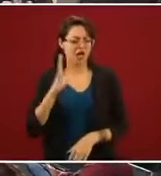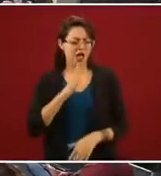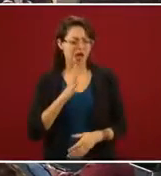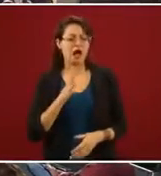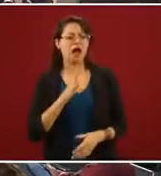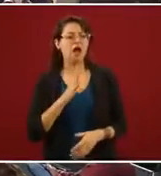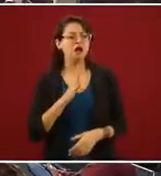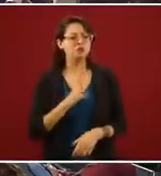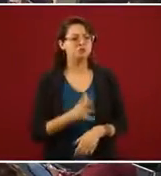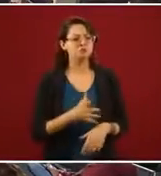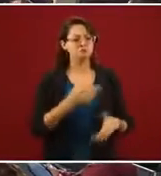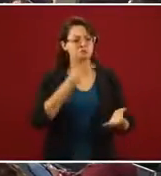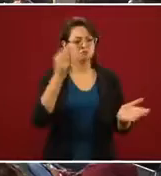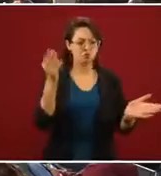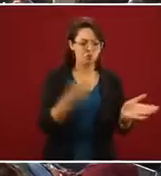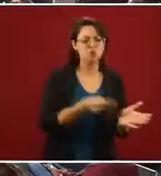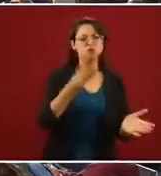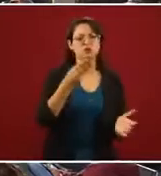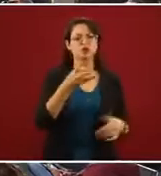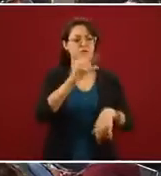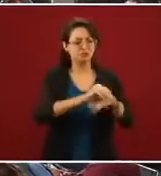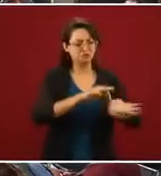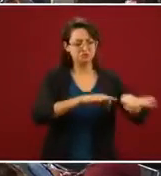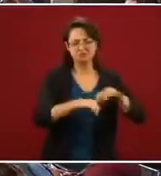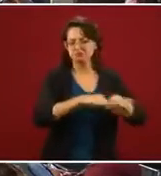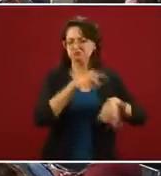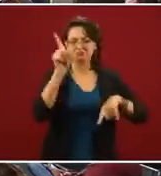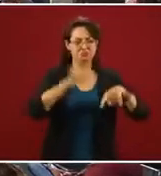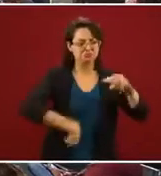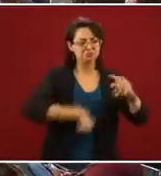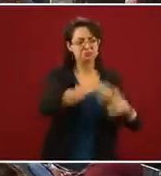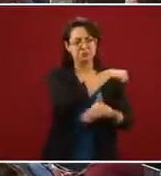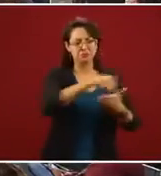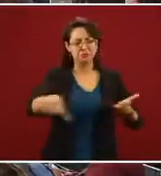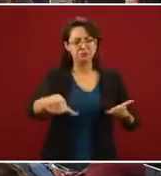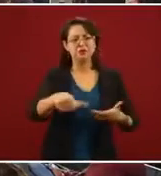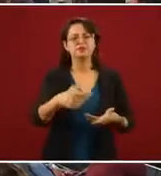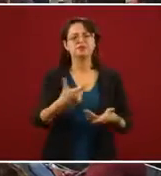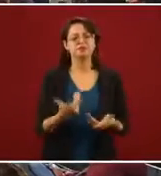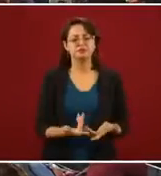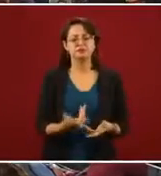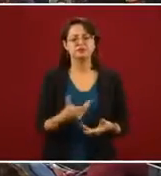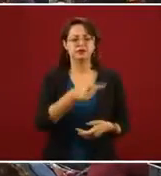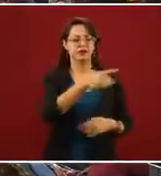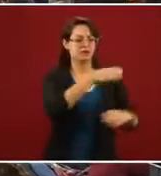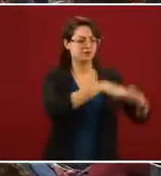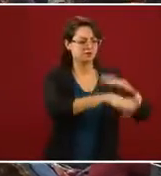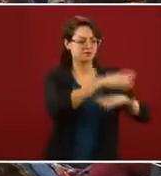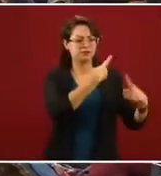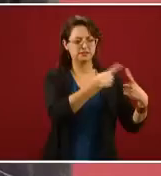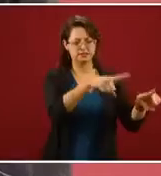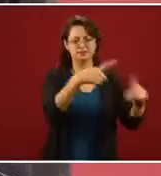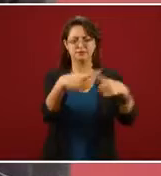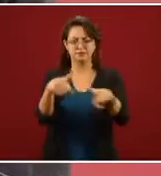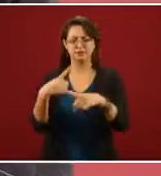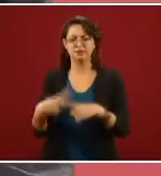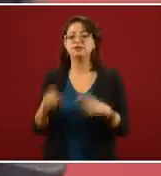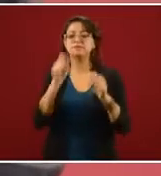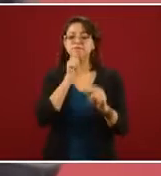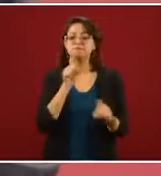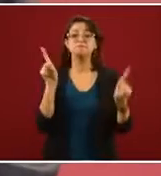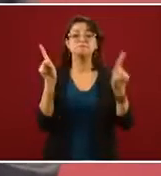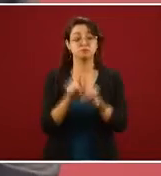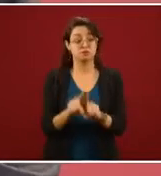y de multas para estos casos y donde proceda